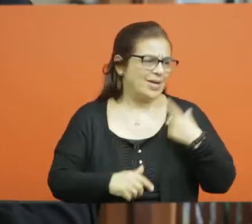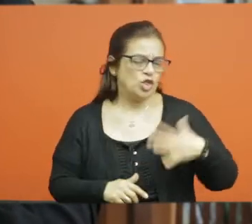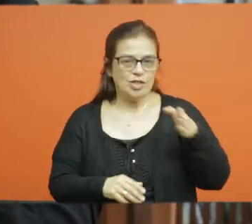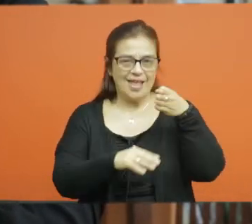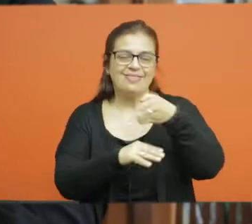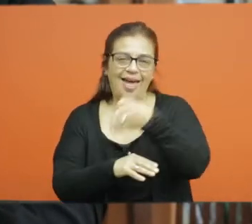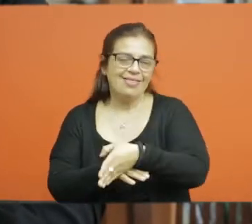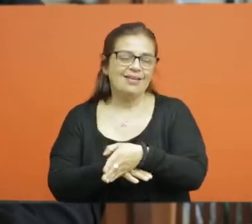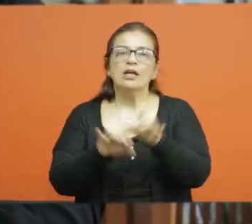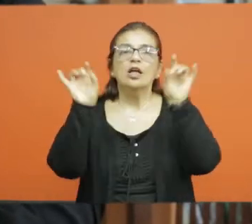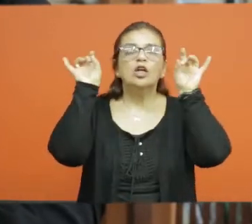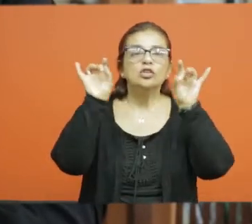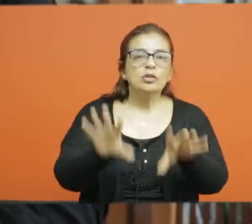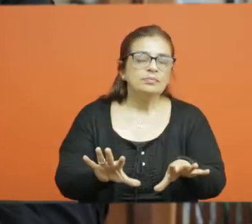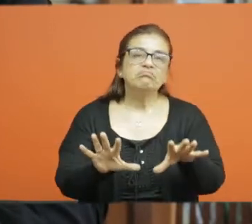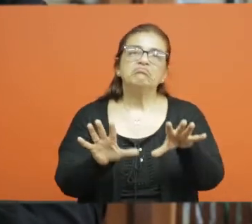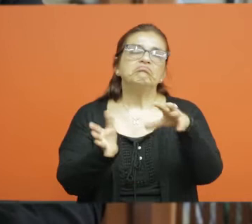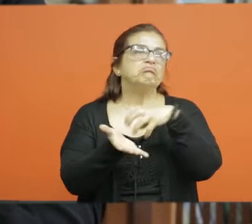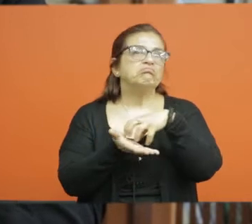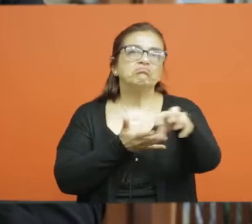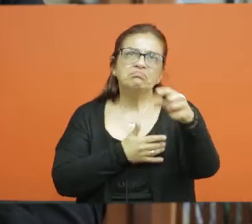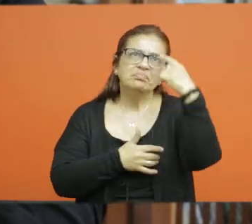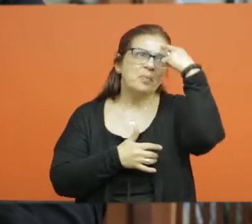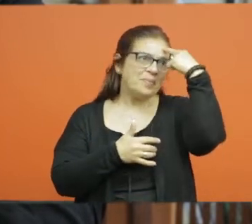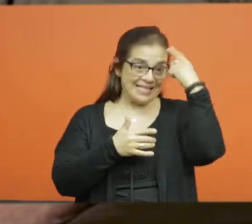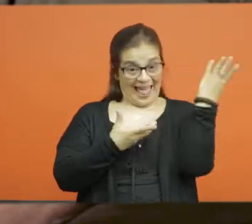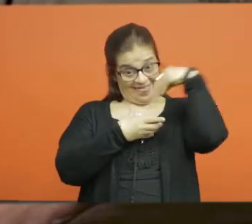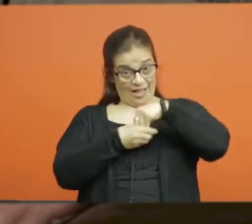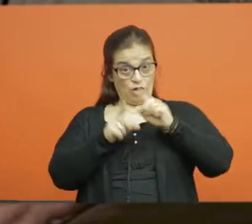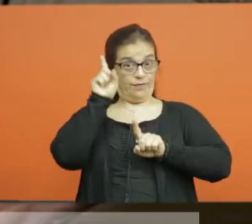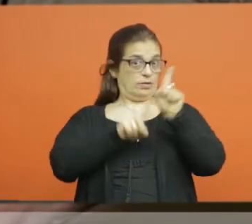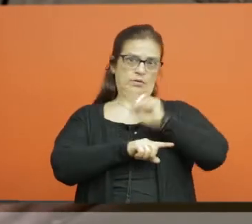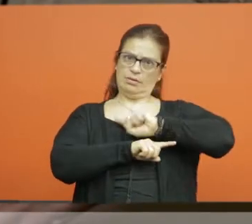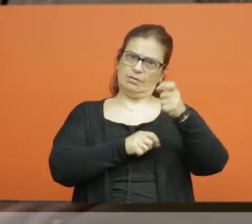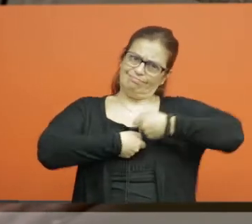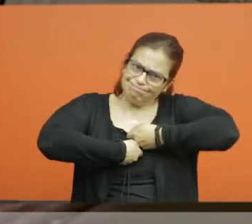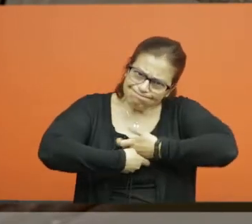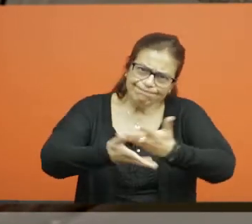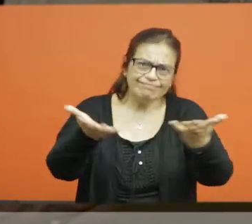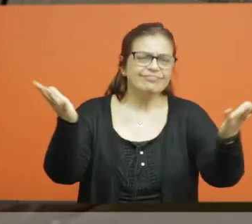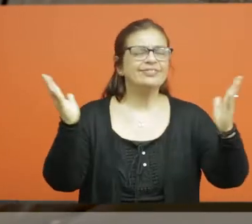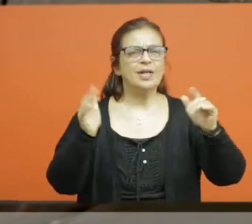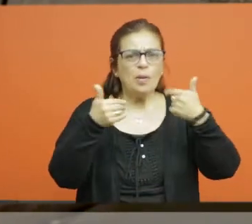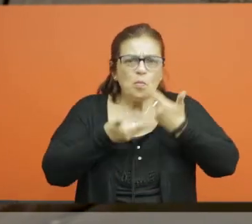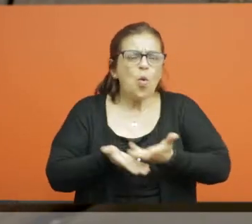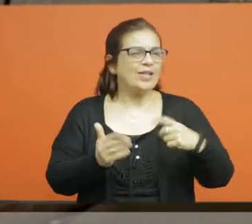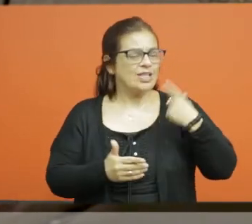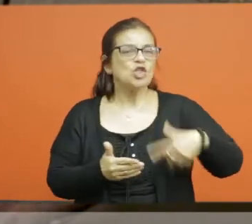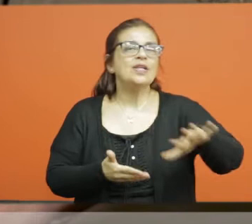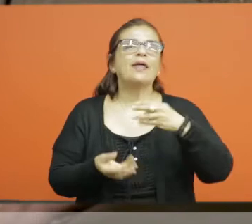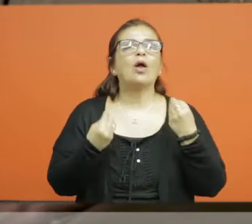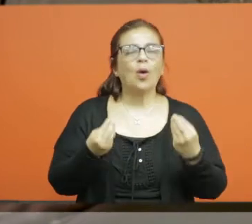actividad académica, sino en un orden expansivo de esa actividad sobre la sociedad. Hay que introducir, me parece, un discurso emancipatorio atado a esta